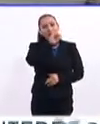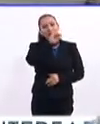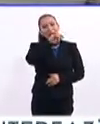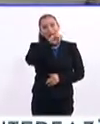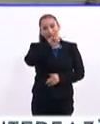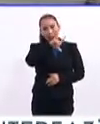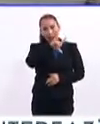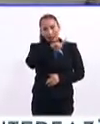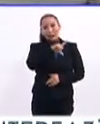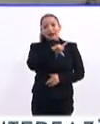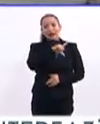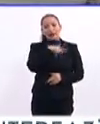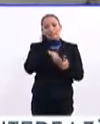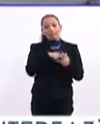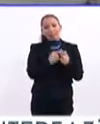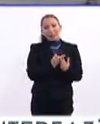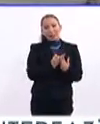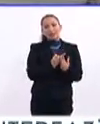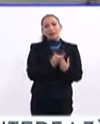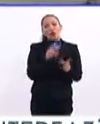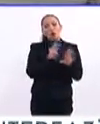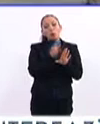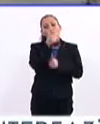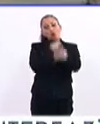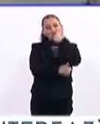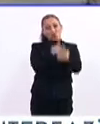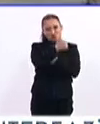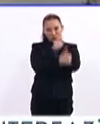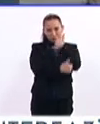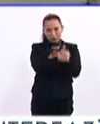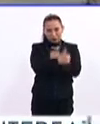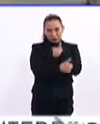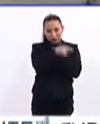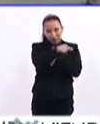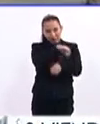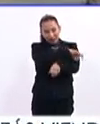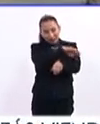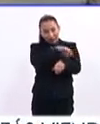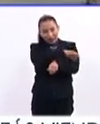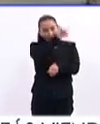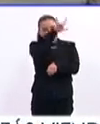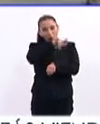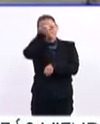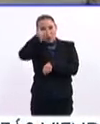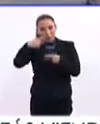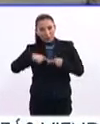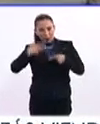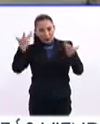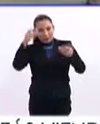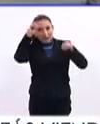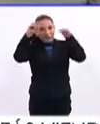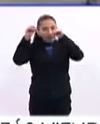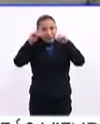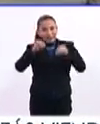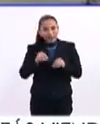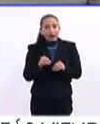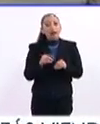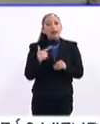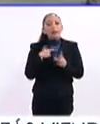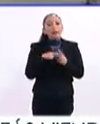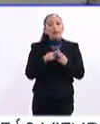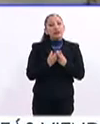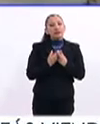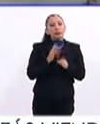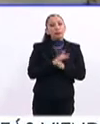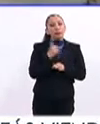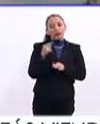nace como un concurso de diseño de cartelistas y nace